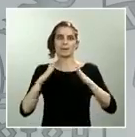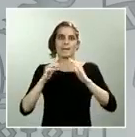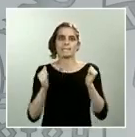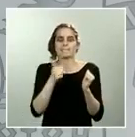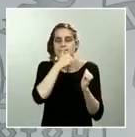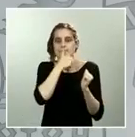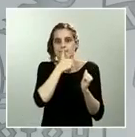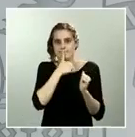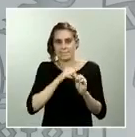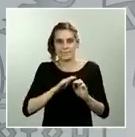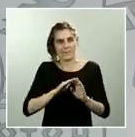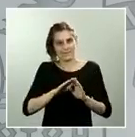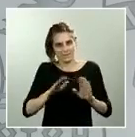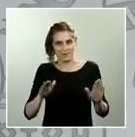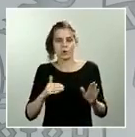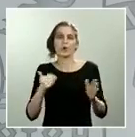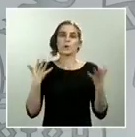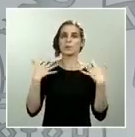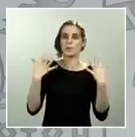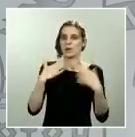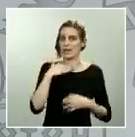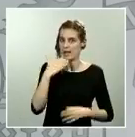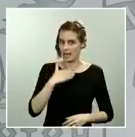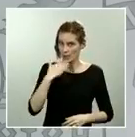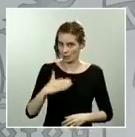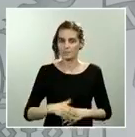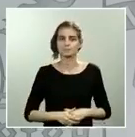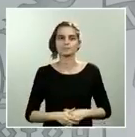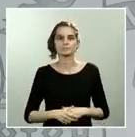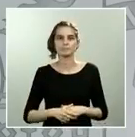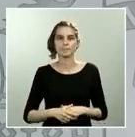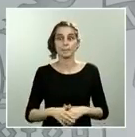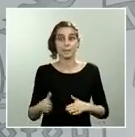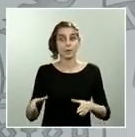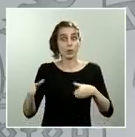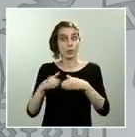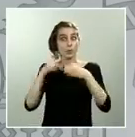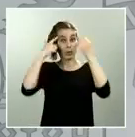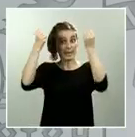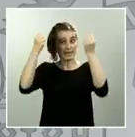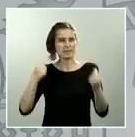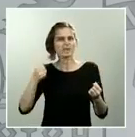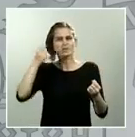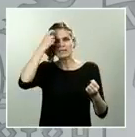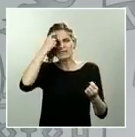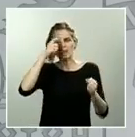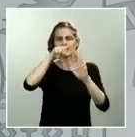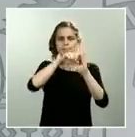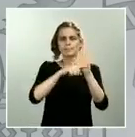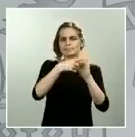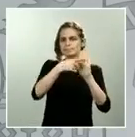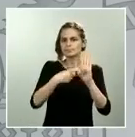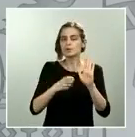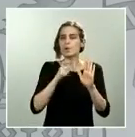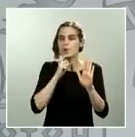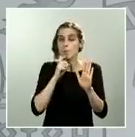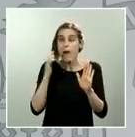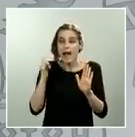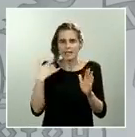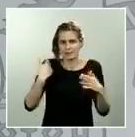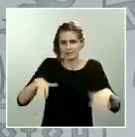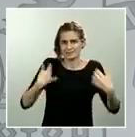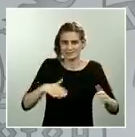de desescalada maneja muchos escenarios, está trabajando con muchas hipótesis distintas, fundamentalmente en esos